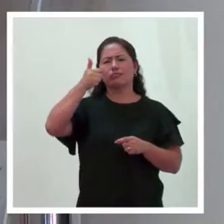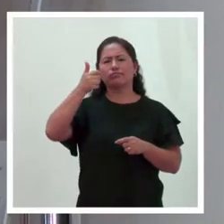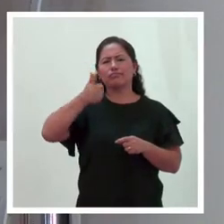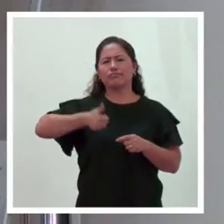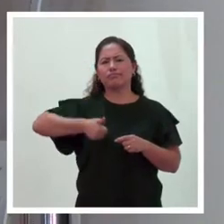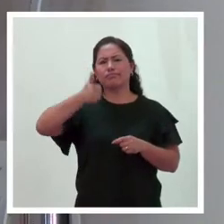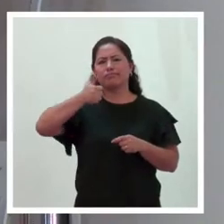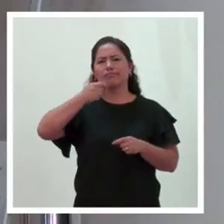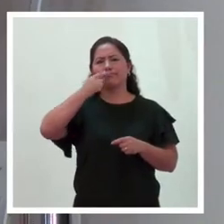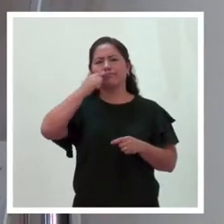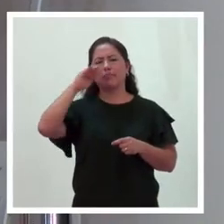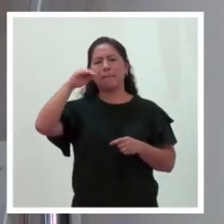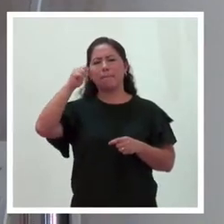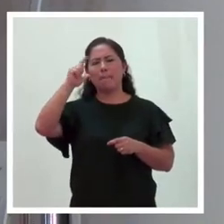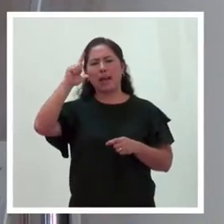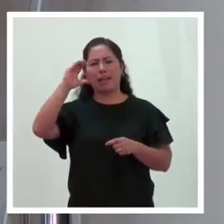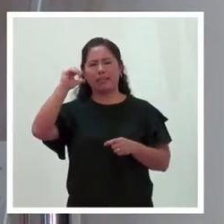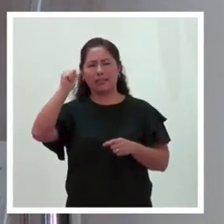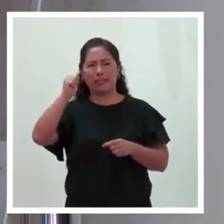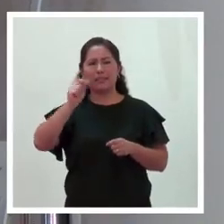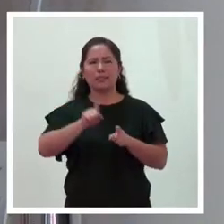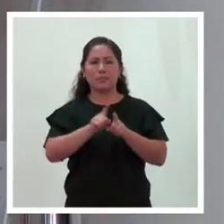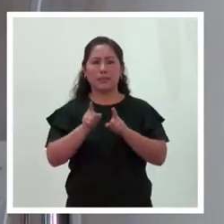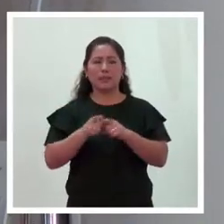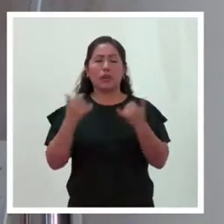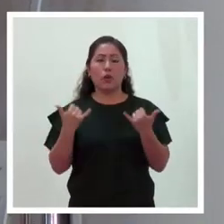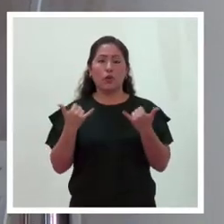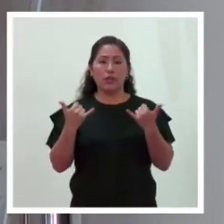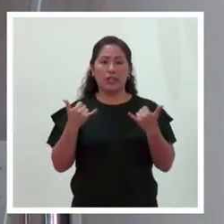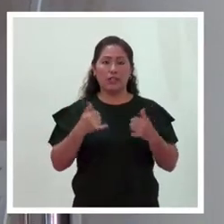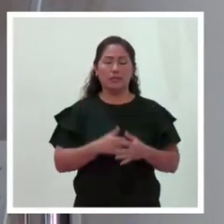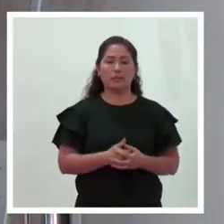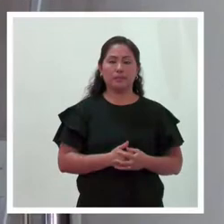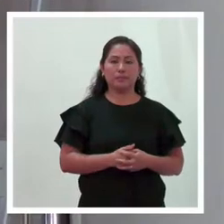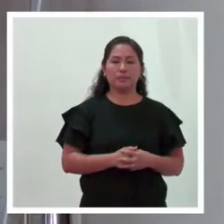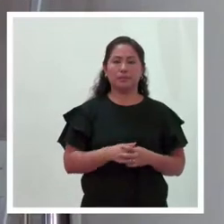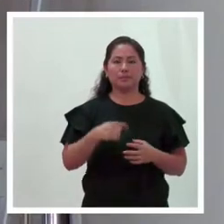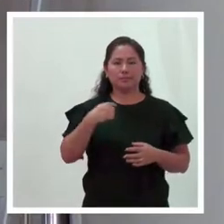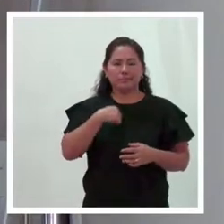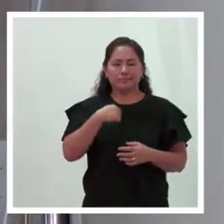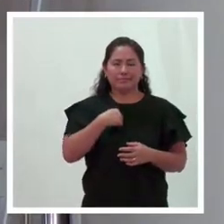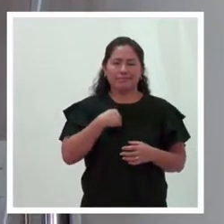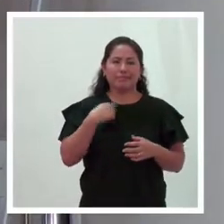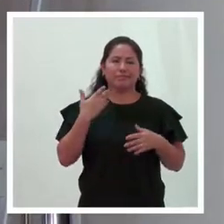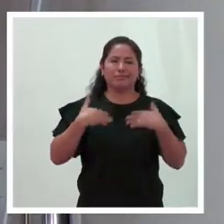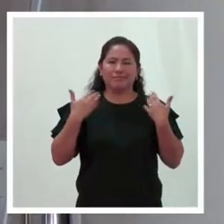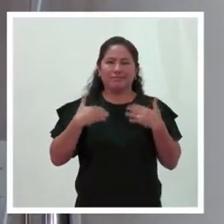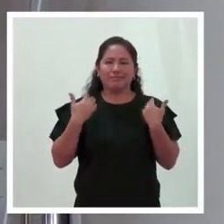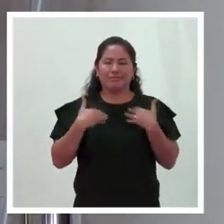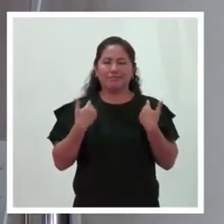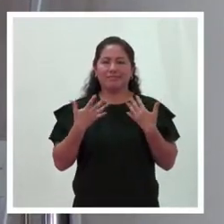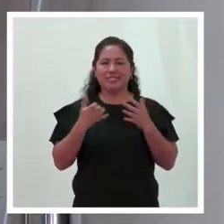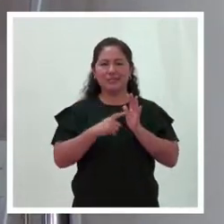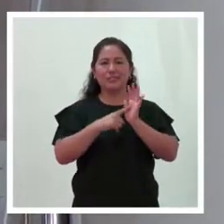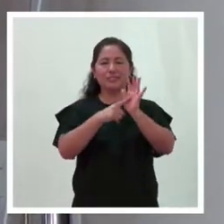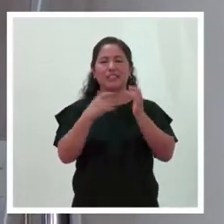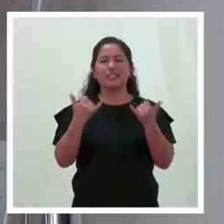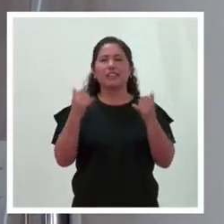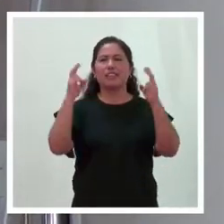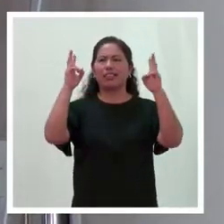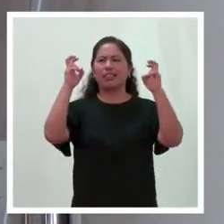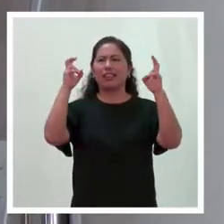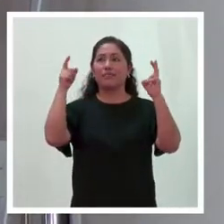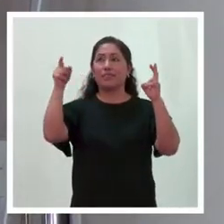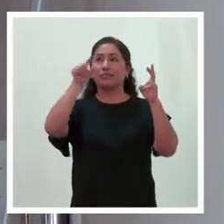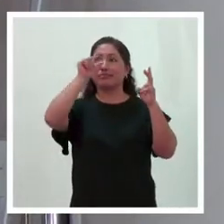Oscar Malka Naranjo. El día de hoy yo estoy muy contenta, debo decirles, porque este tema es un